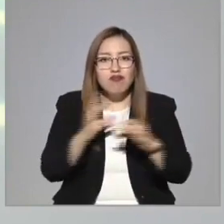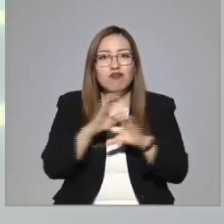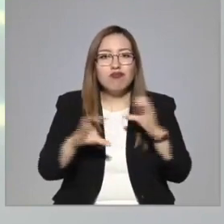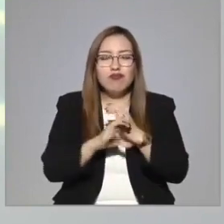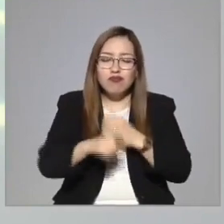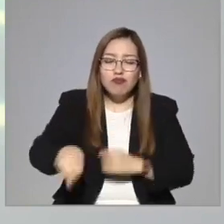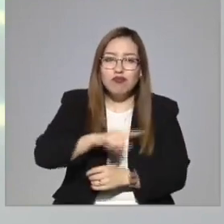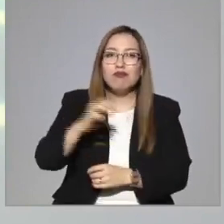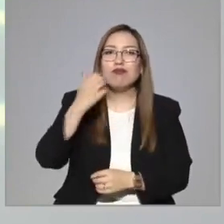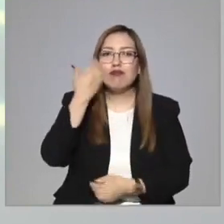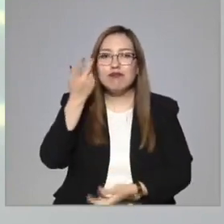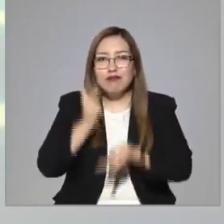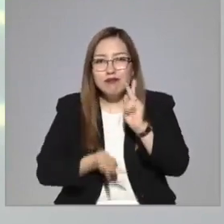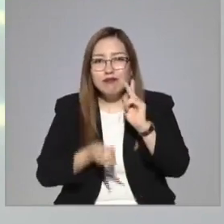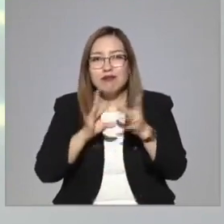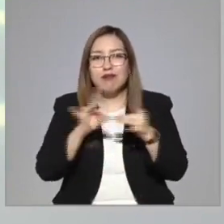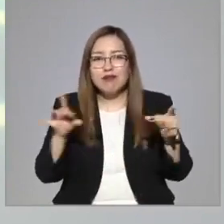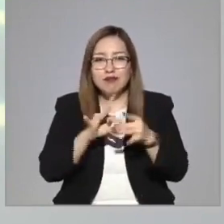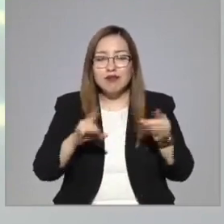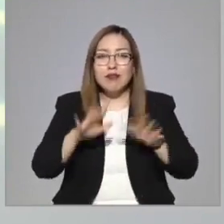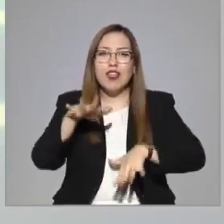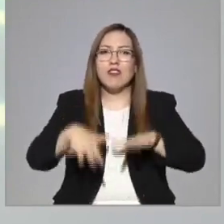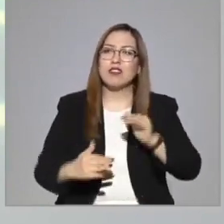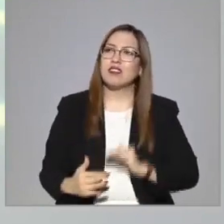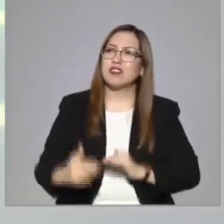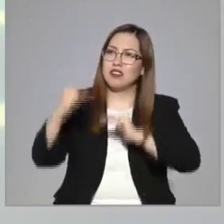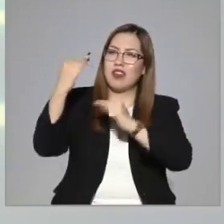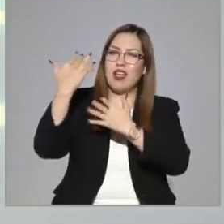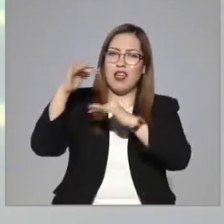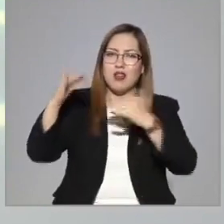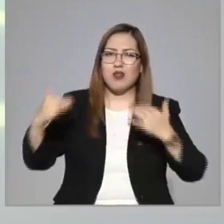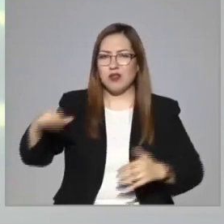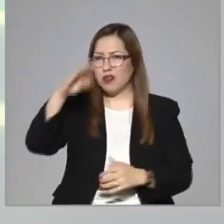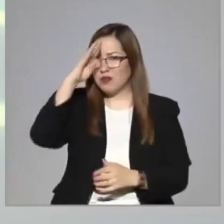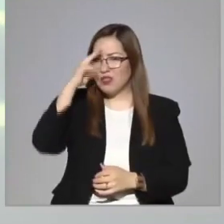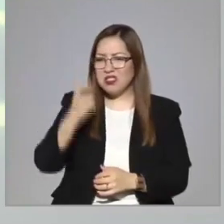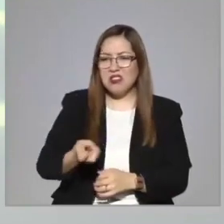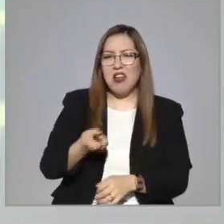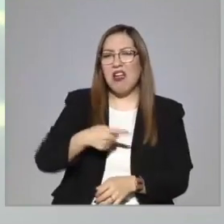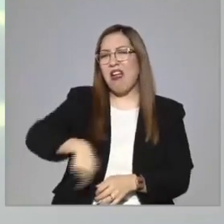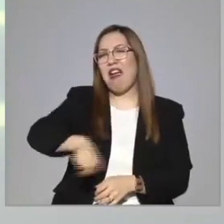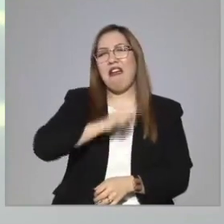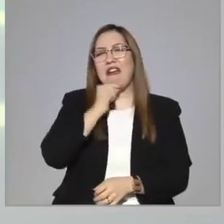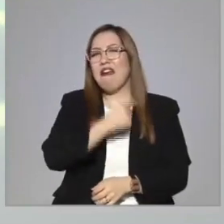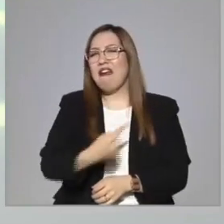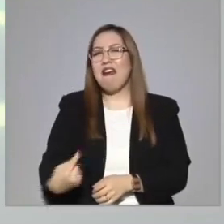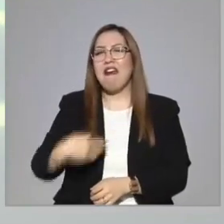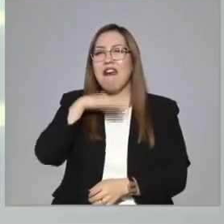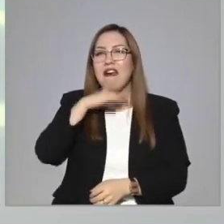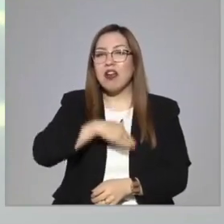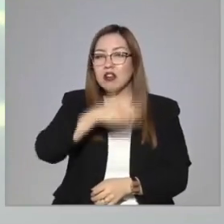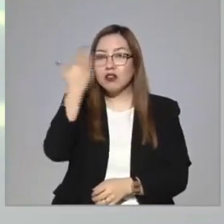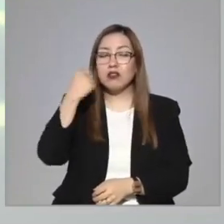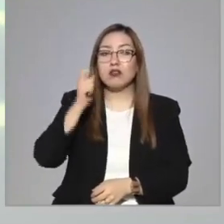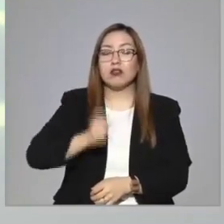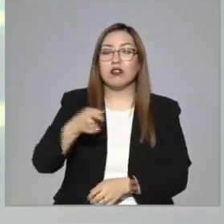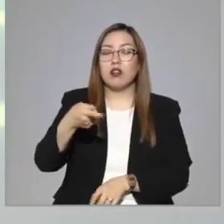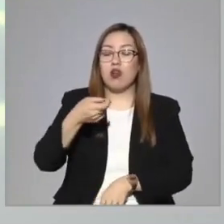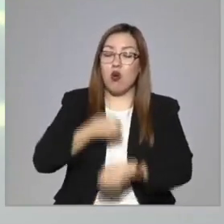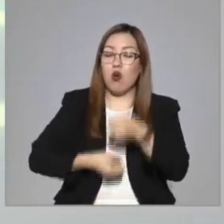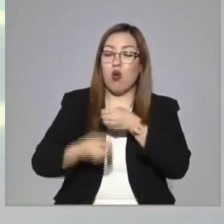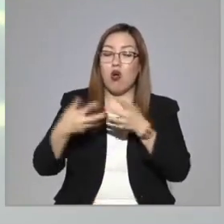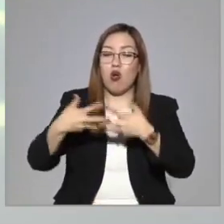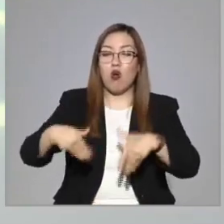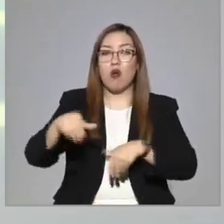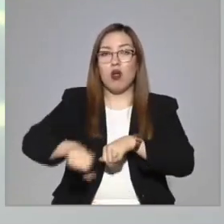quieren hablar y que muchas veces, como adultos, pensamos que no están enterados. Y es el caso de la obra de la que les voy a